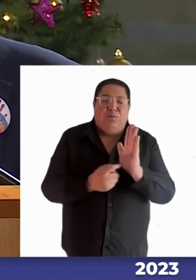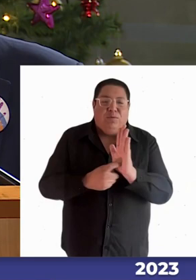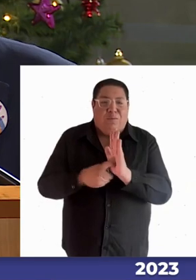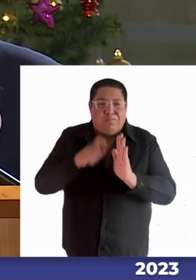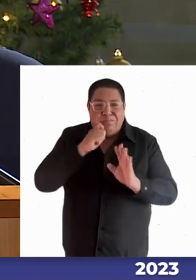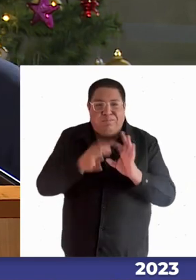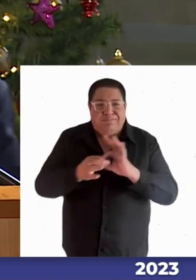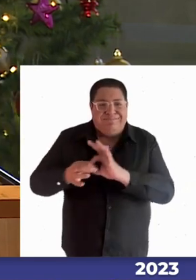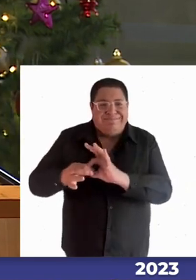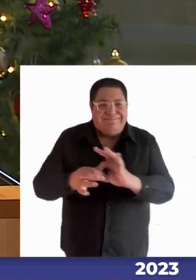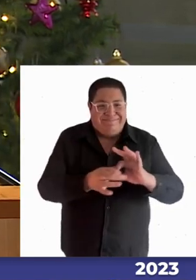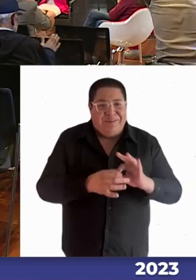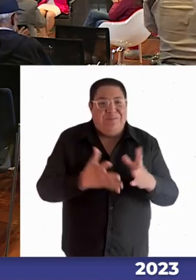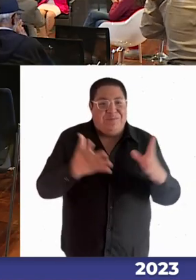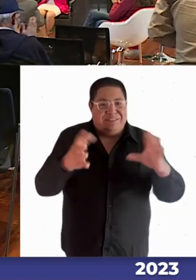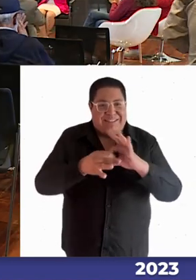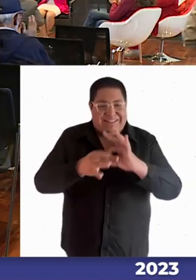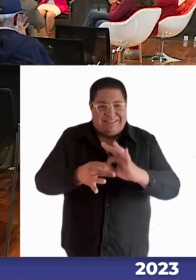día de mañana muchas gracias